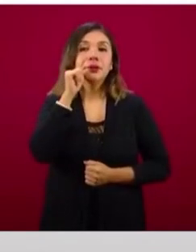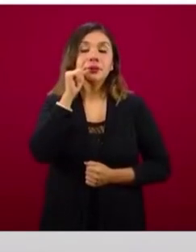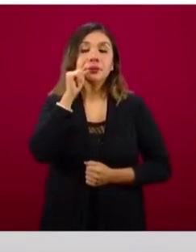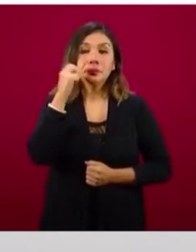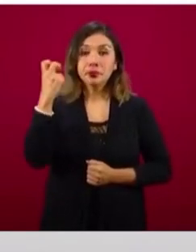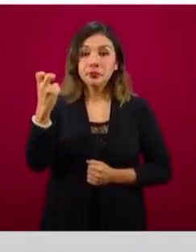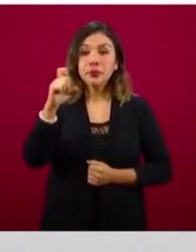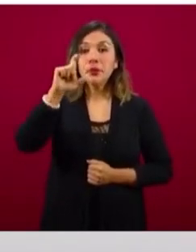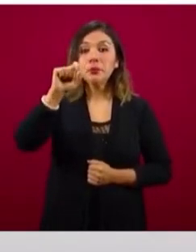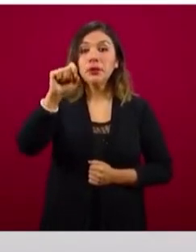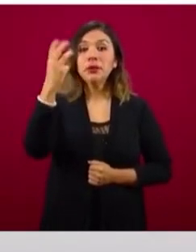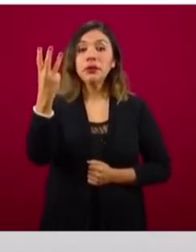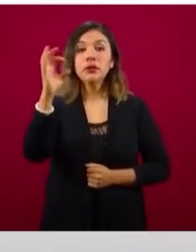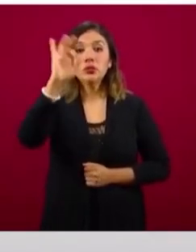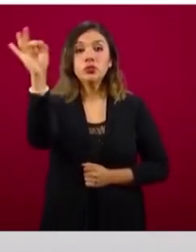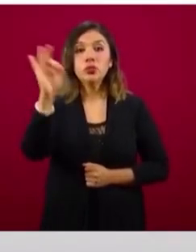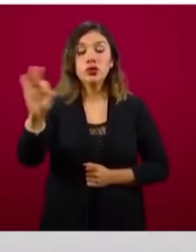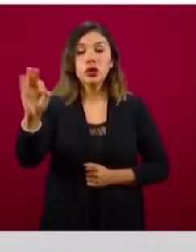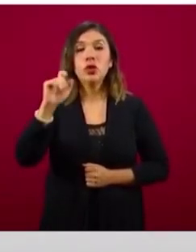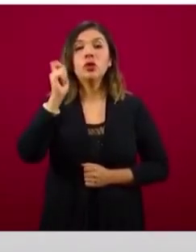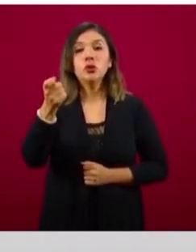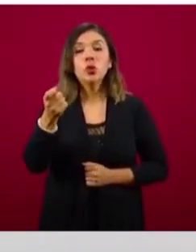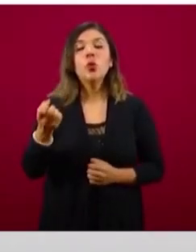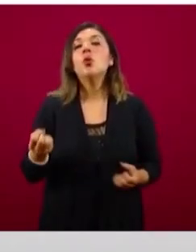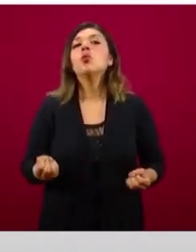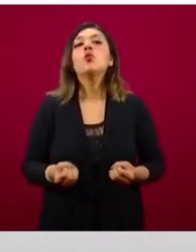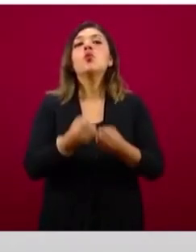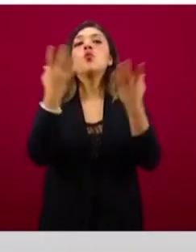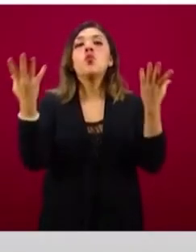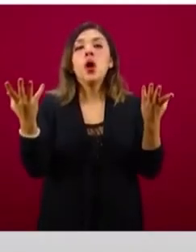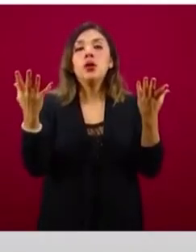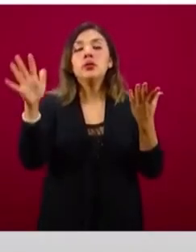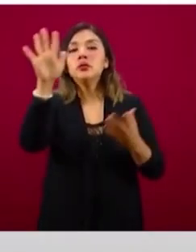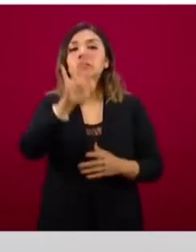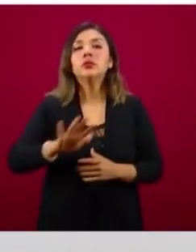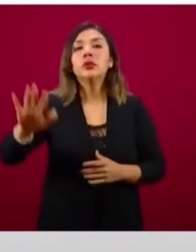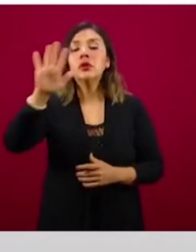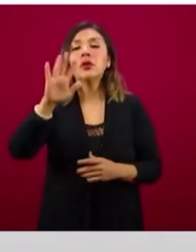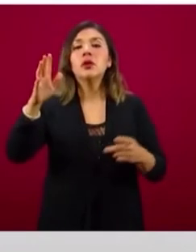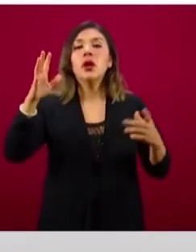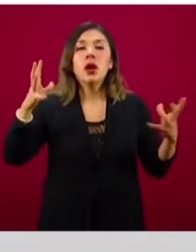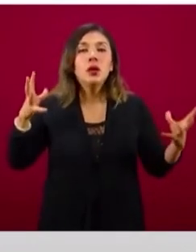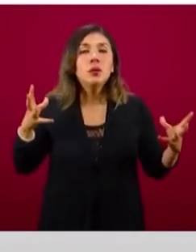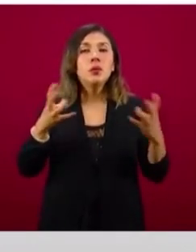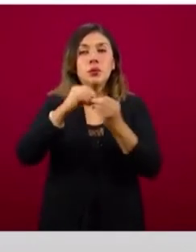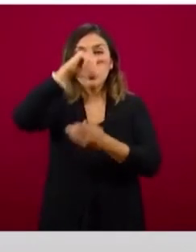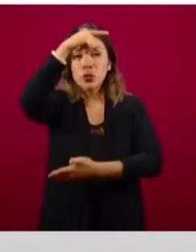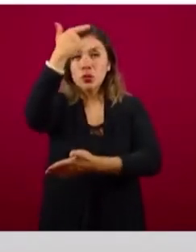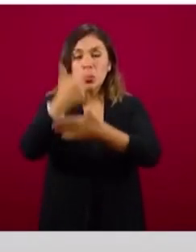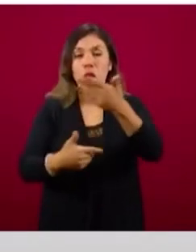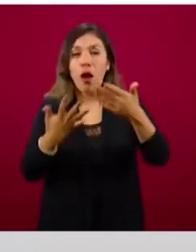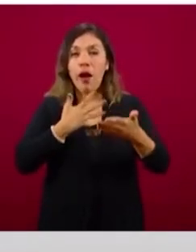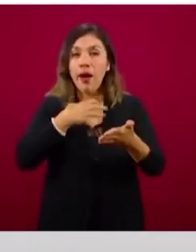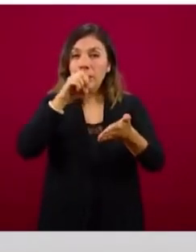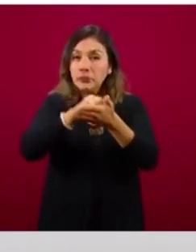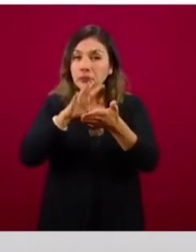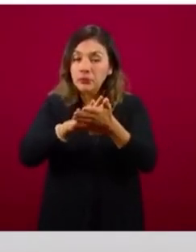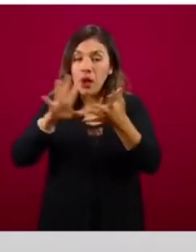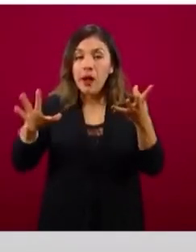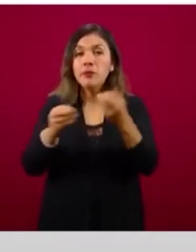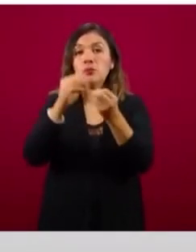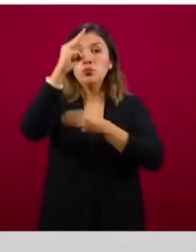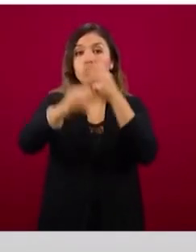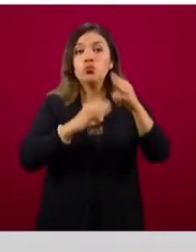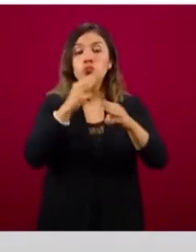23 por ciento es la cantidad o la proporción, perdón, de casos, del total de casos que hasta el momento se han acumulado en todo el mundo